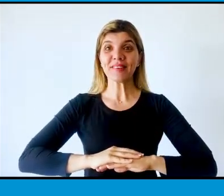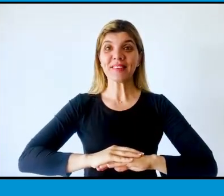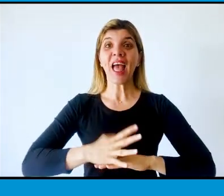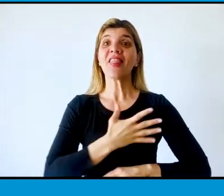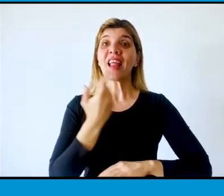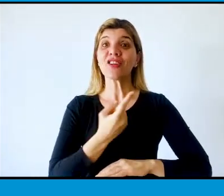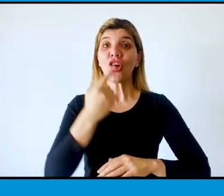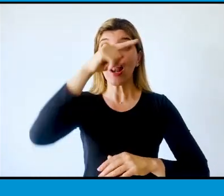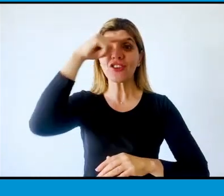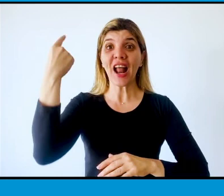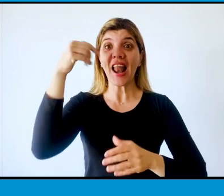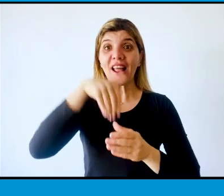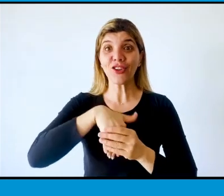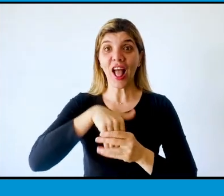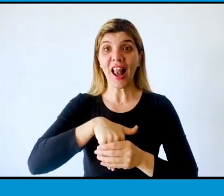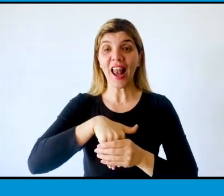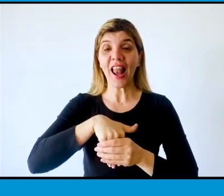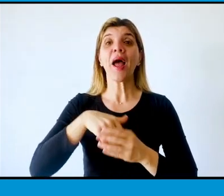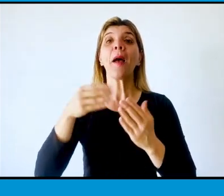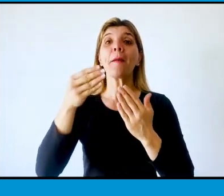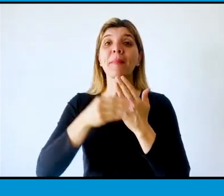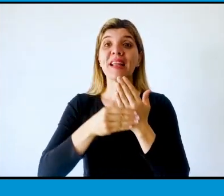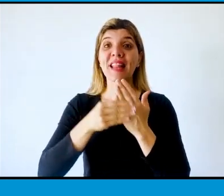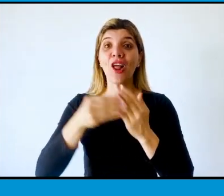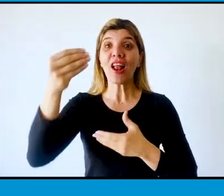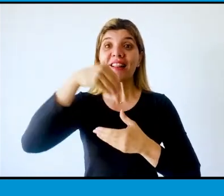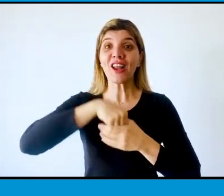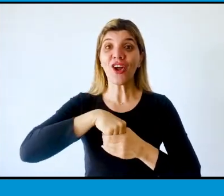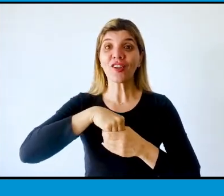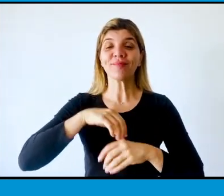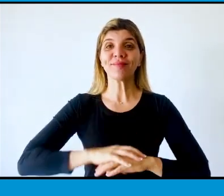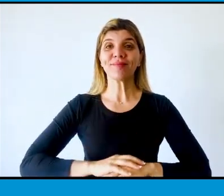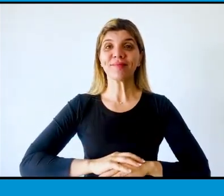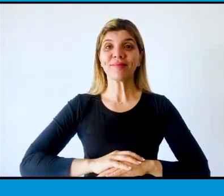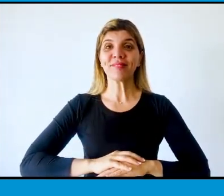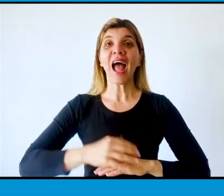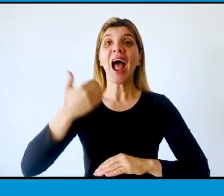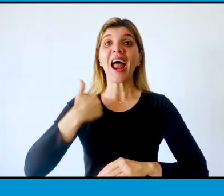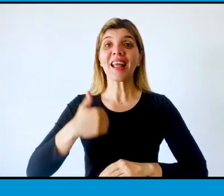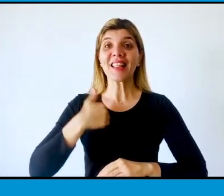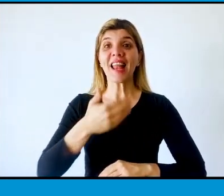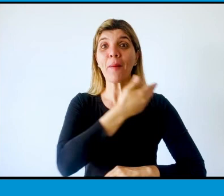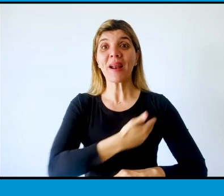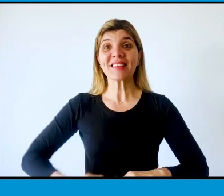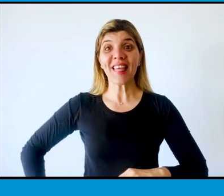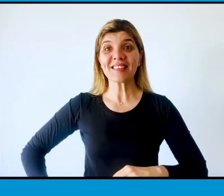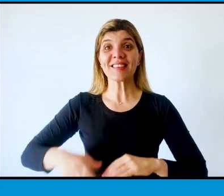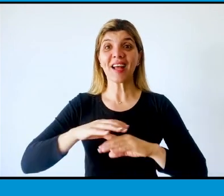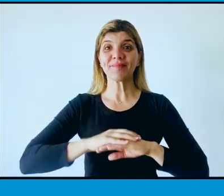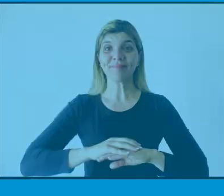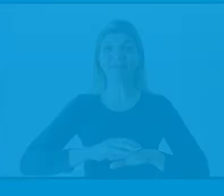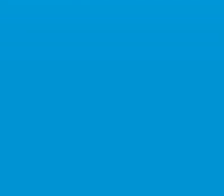Dirección Nacional Electoral. Ministerio del Interior. Argentina Presidencia.